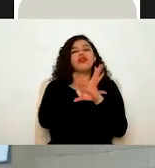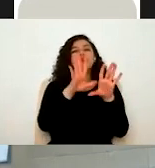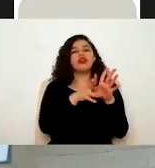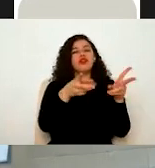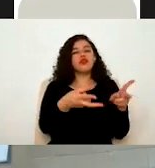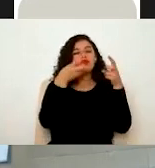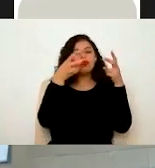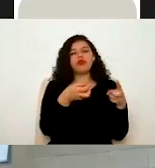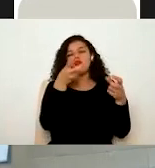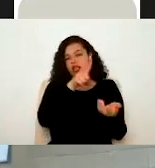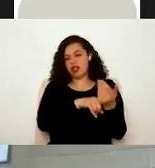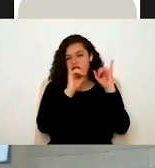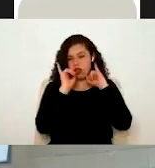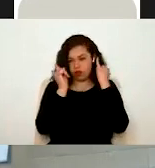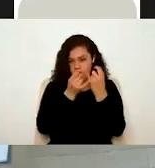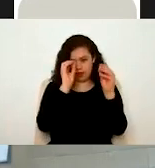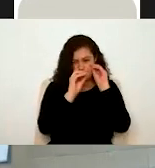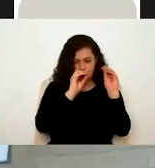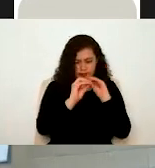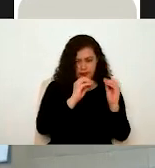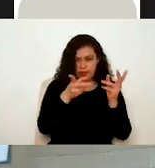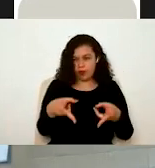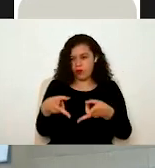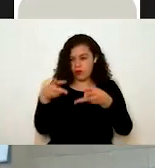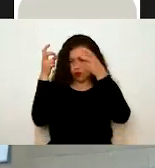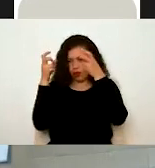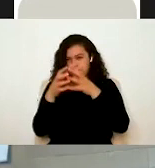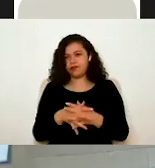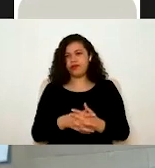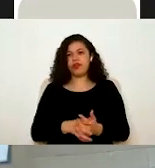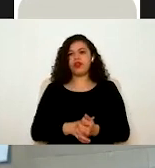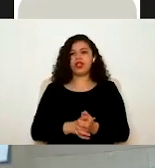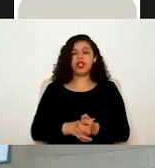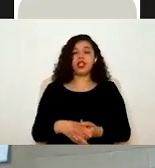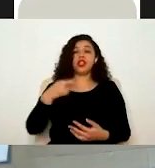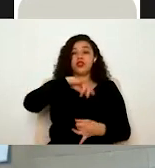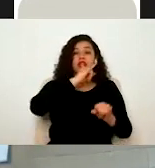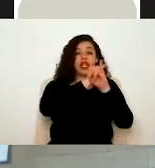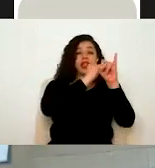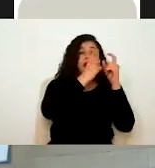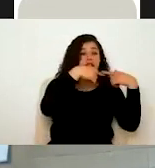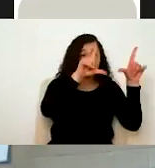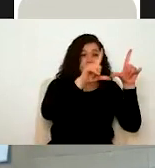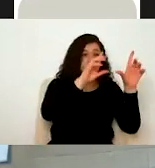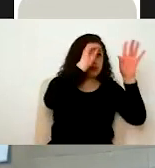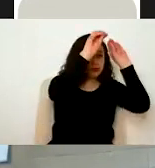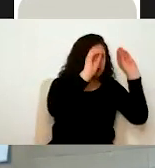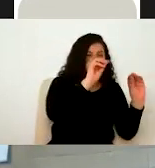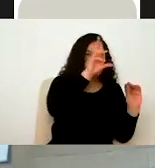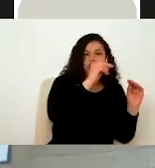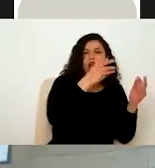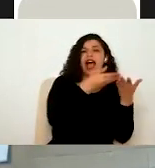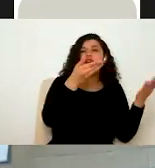Junta y que ya no vamos a contener en el portal. Están los avisos y